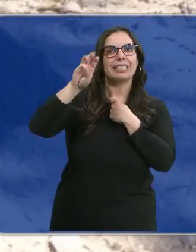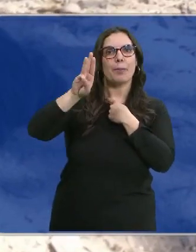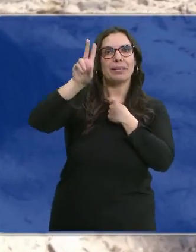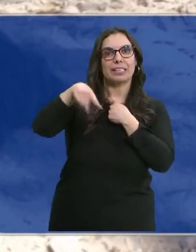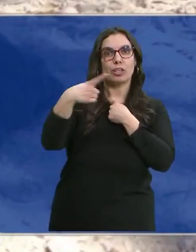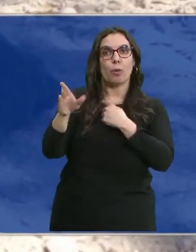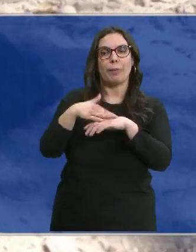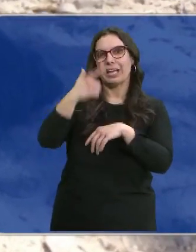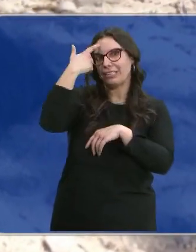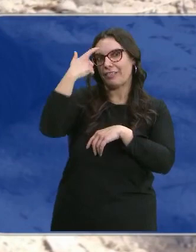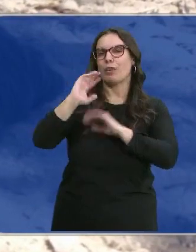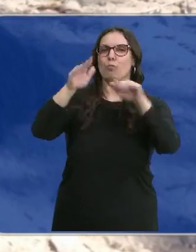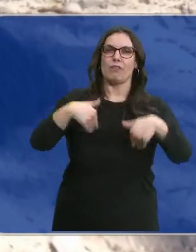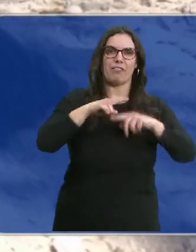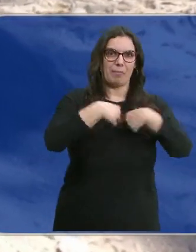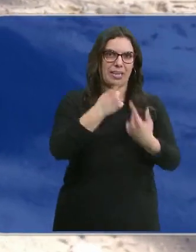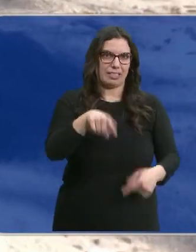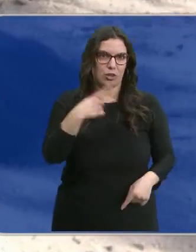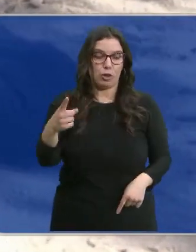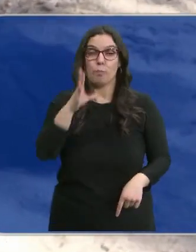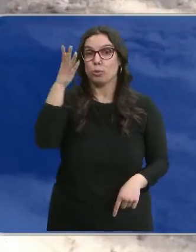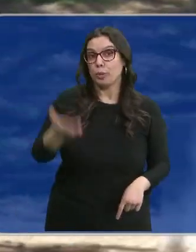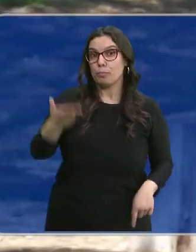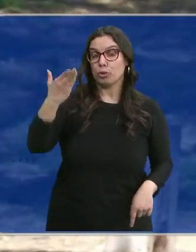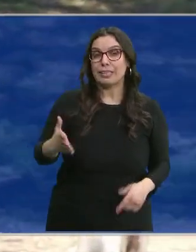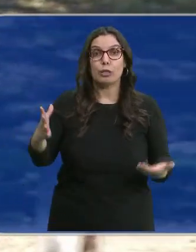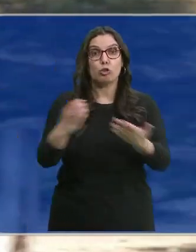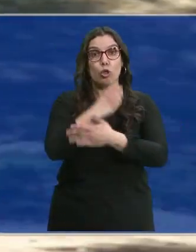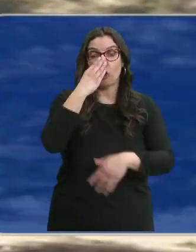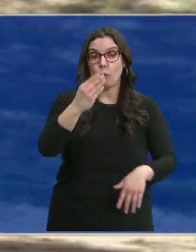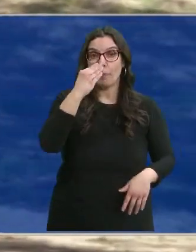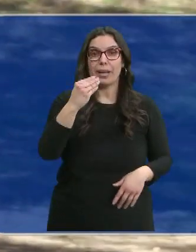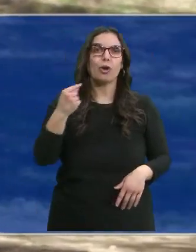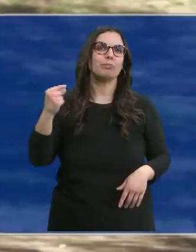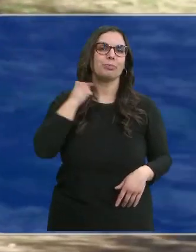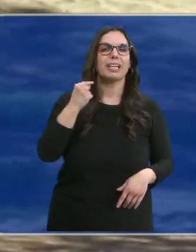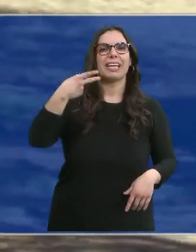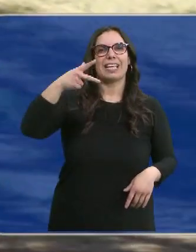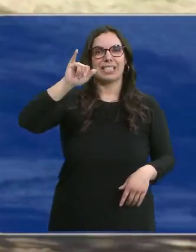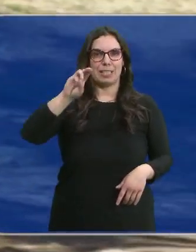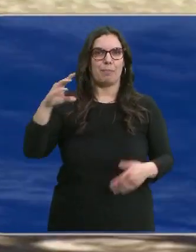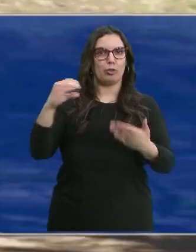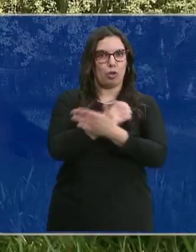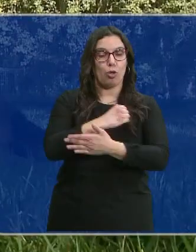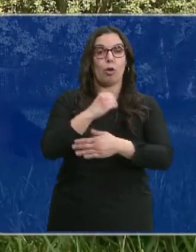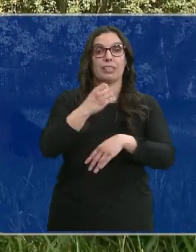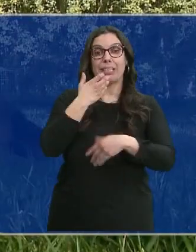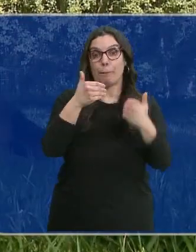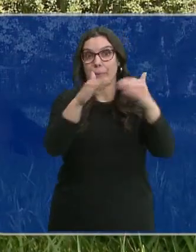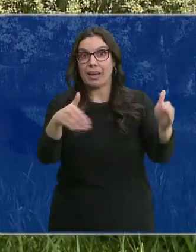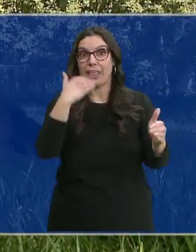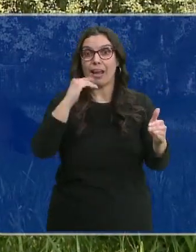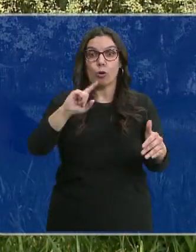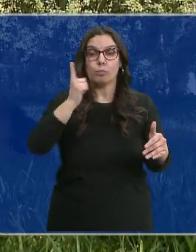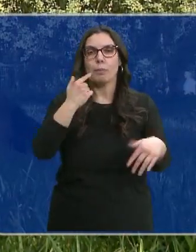es mucho más fácil que el animal vuelva con su familia. Por eso es muy importante que los perros cuenten con este microchip. De esta manera, es mucho